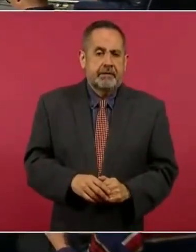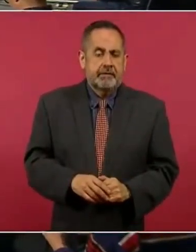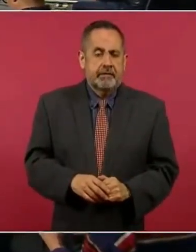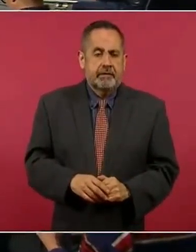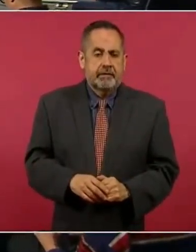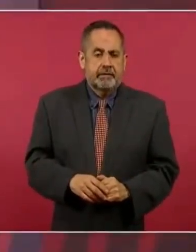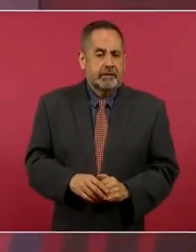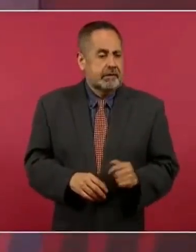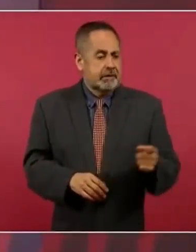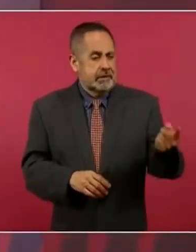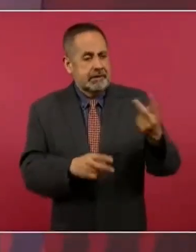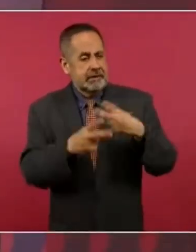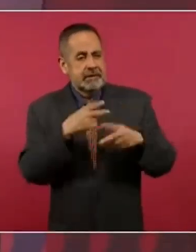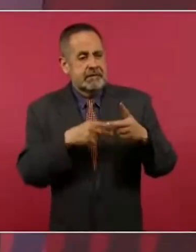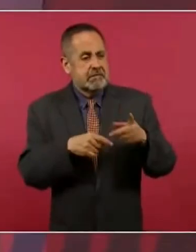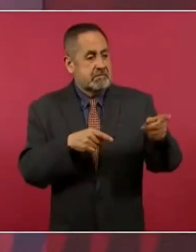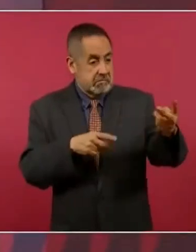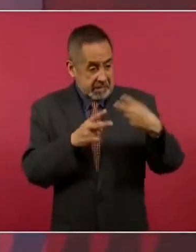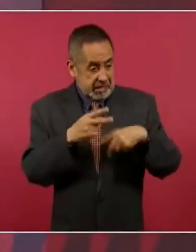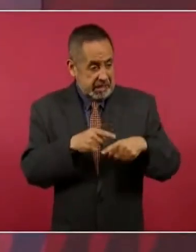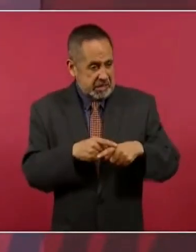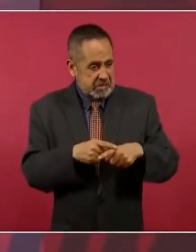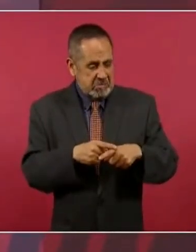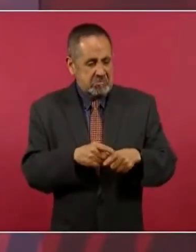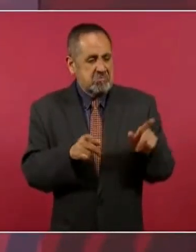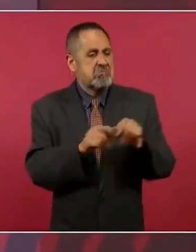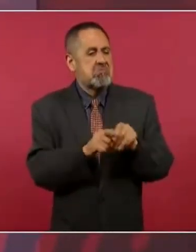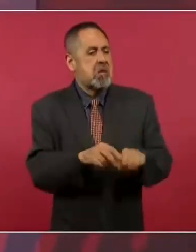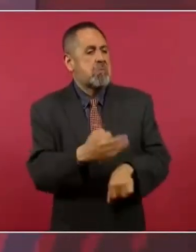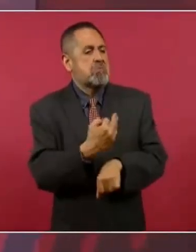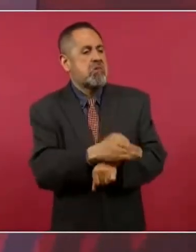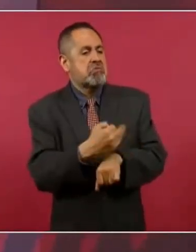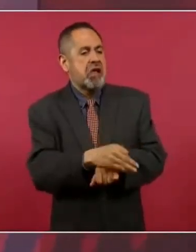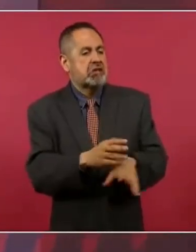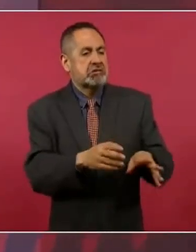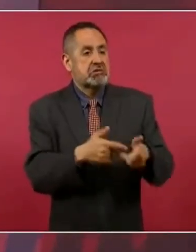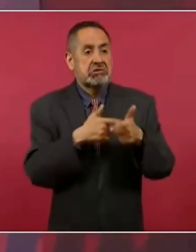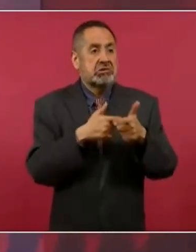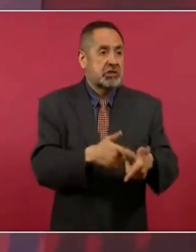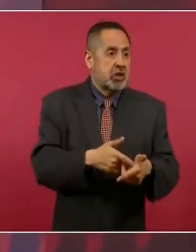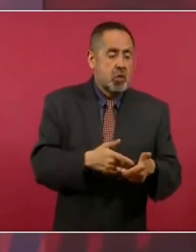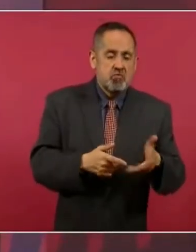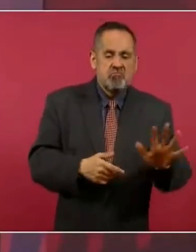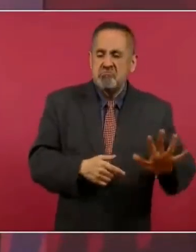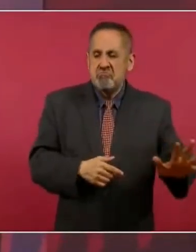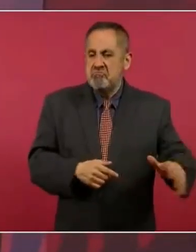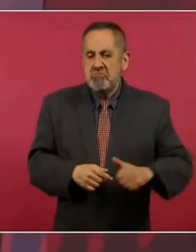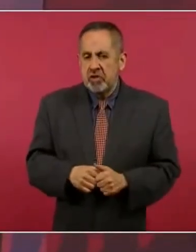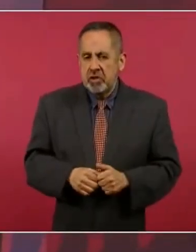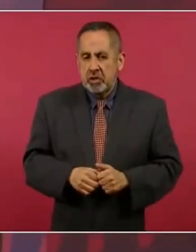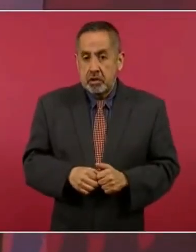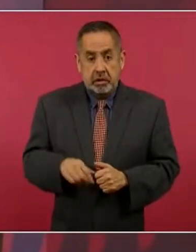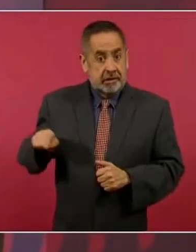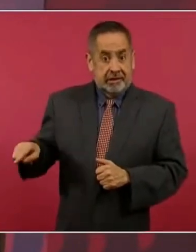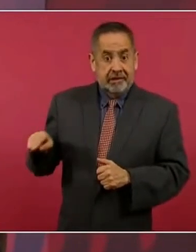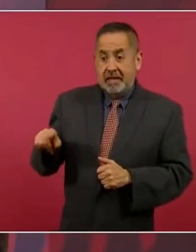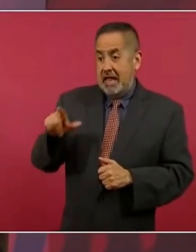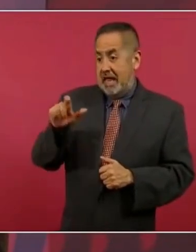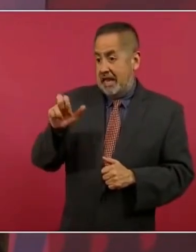va a ser transitorio también mucha sabiduría